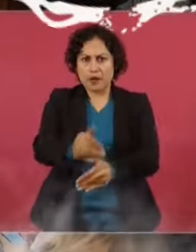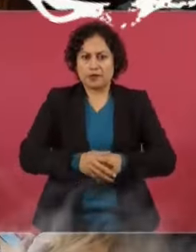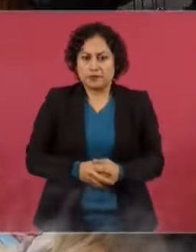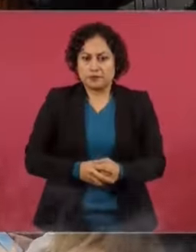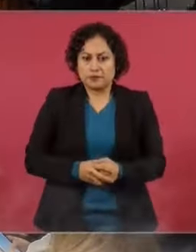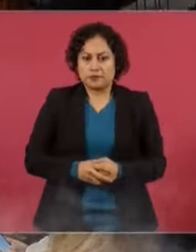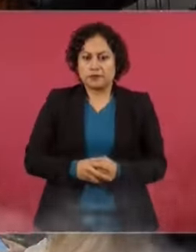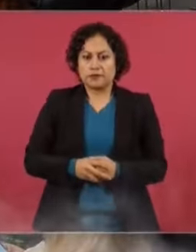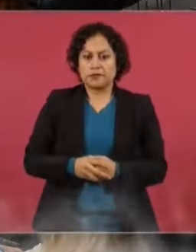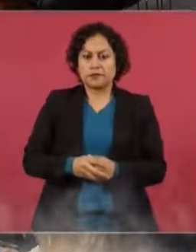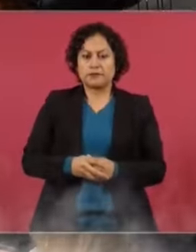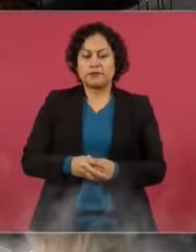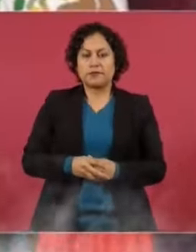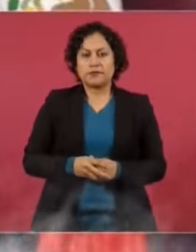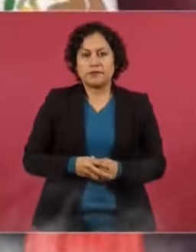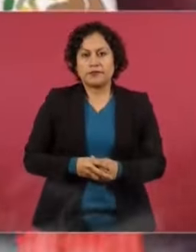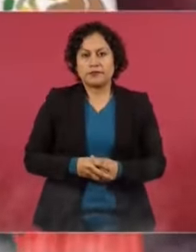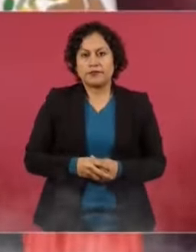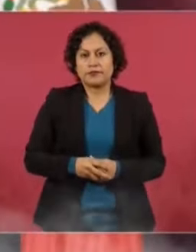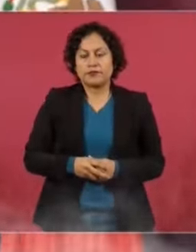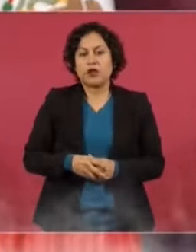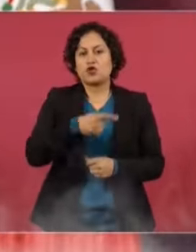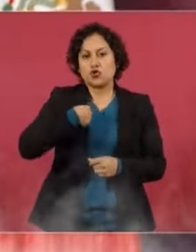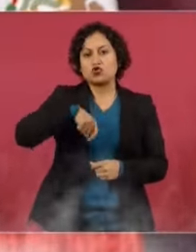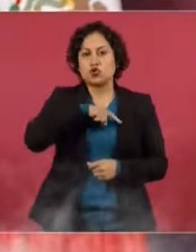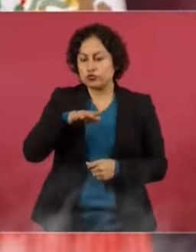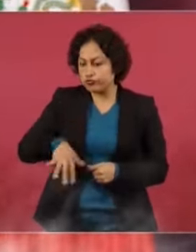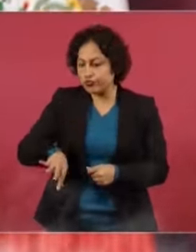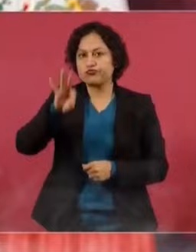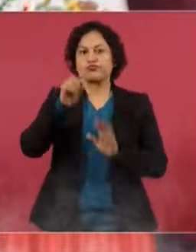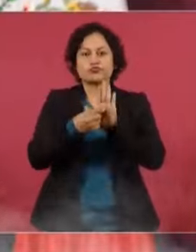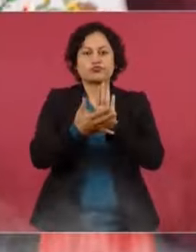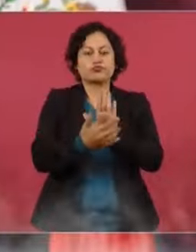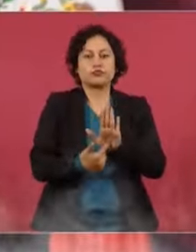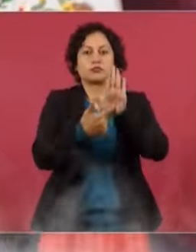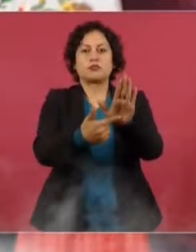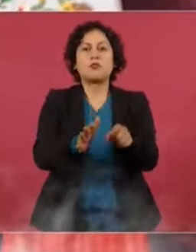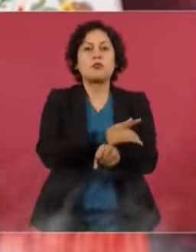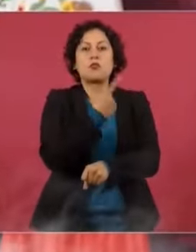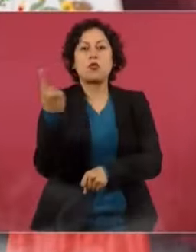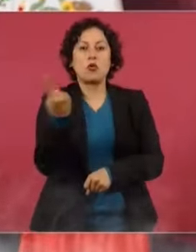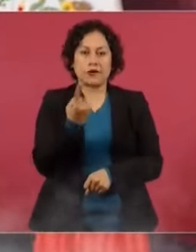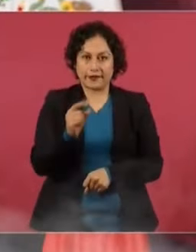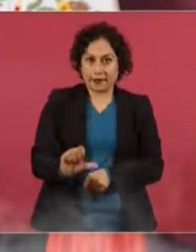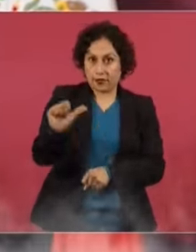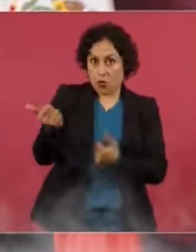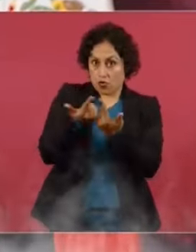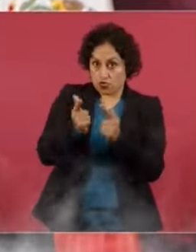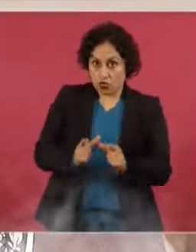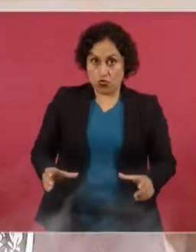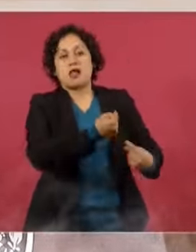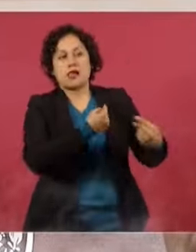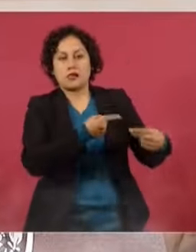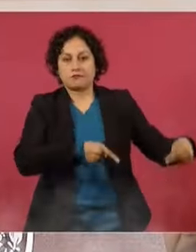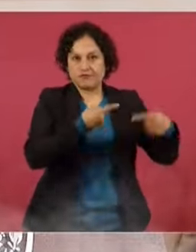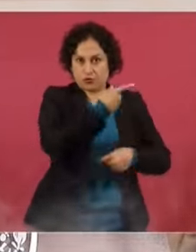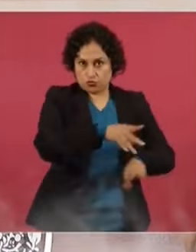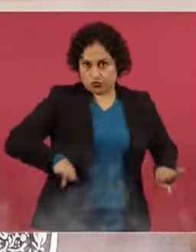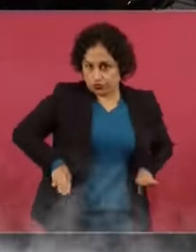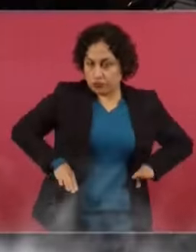Buscamos esto para tener una idea, porque la derecha, el conservadurismo, los adversarios nuestros,